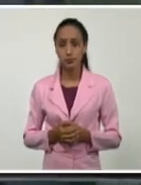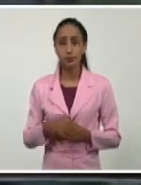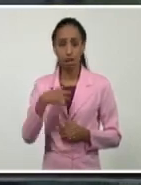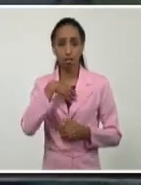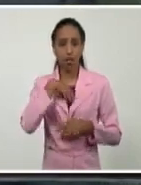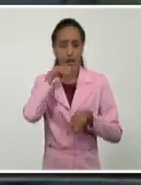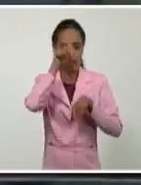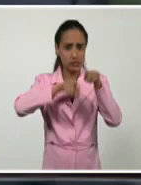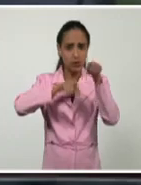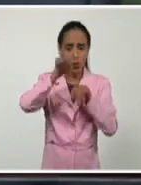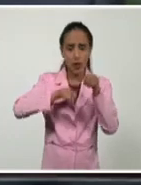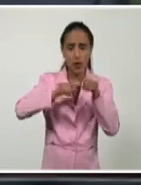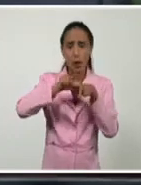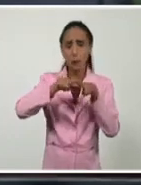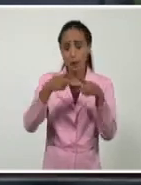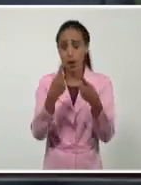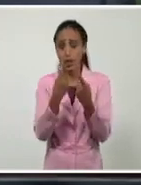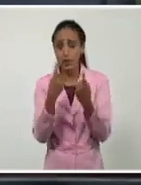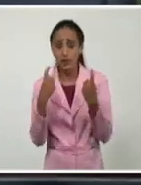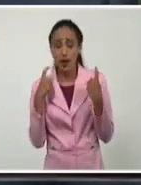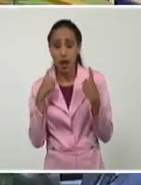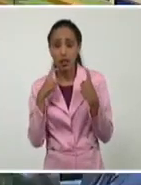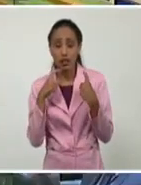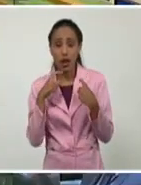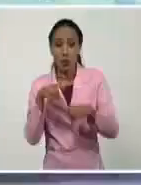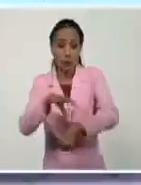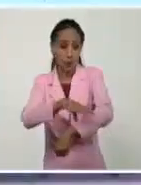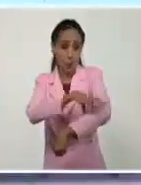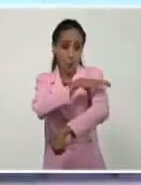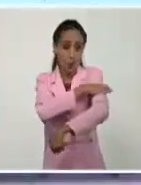frecuentes para la sustitución de estas.